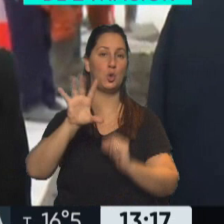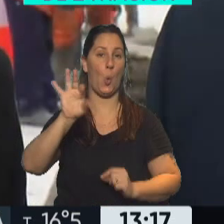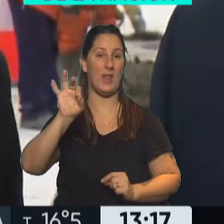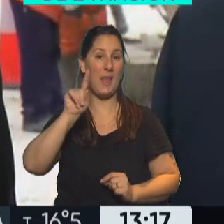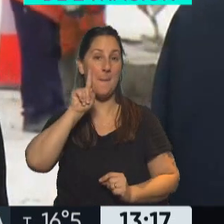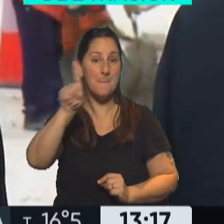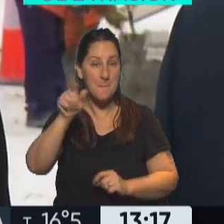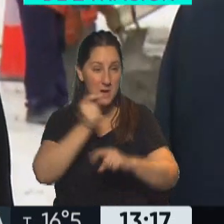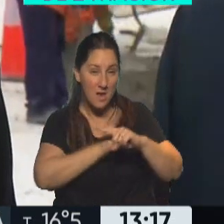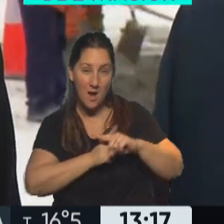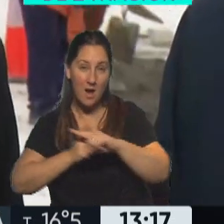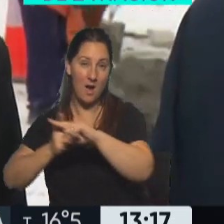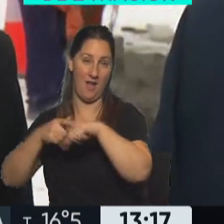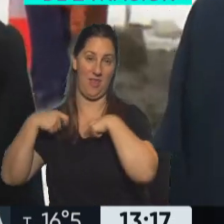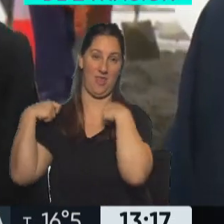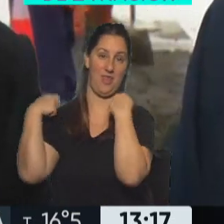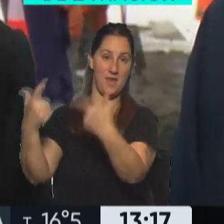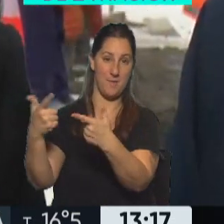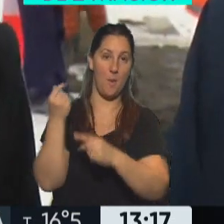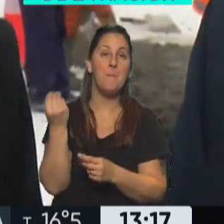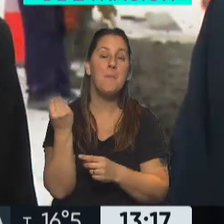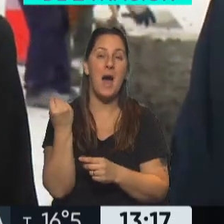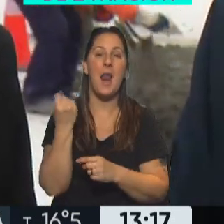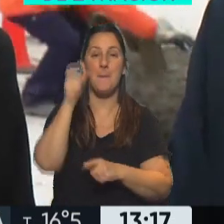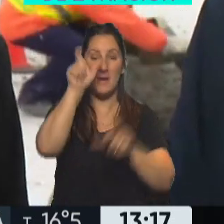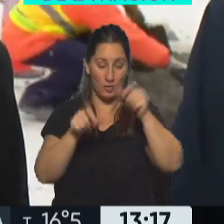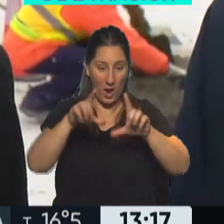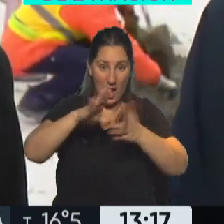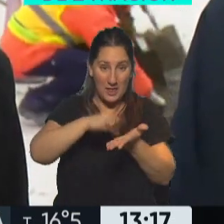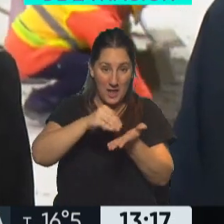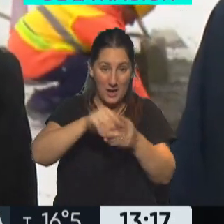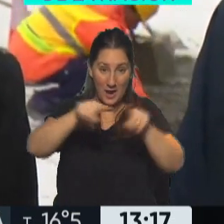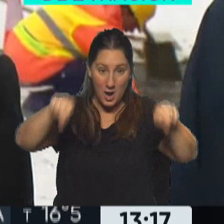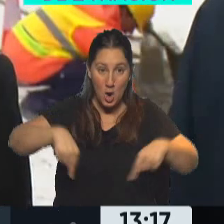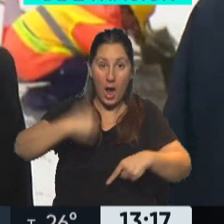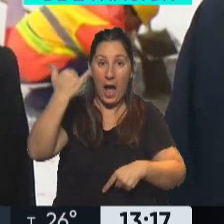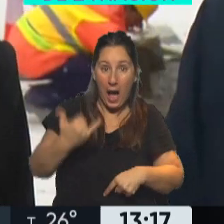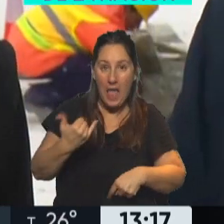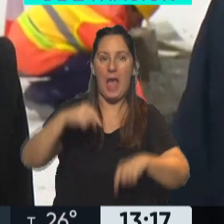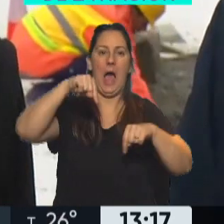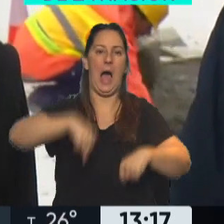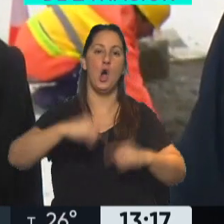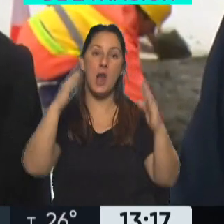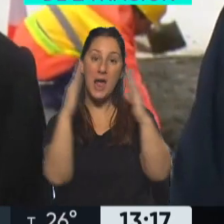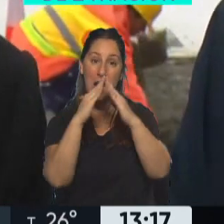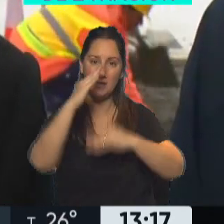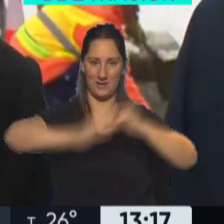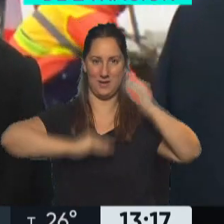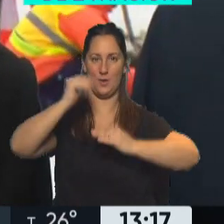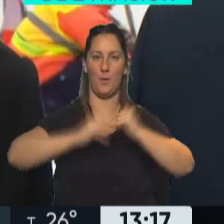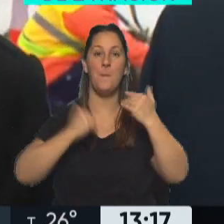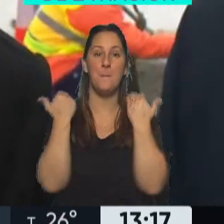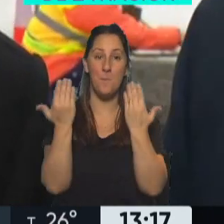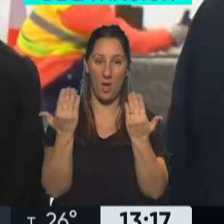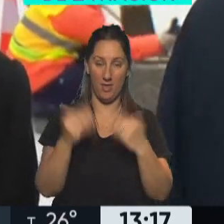.000, que también sirve para que los que tienen un lote puedan construir sus viviendas. Lo que sentimos es que